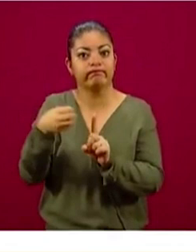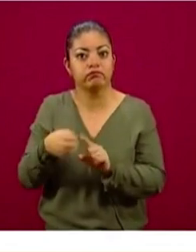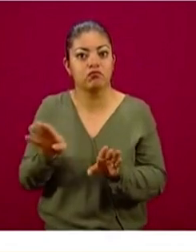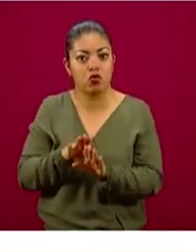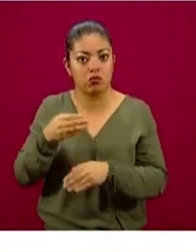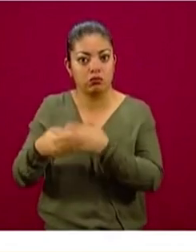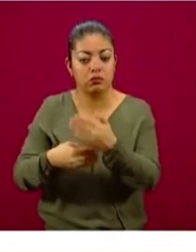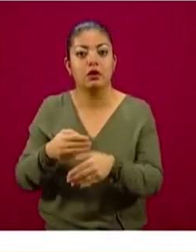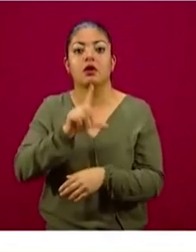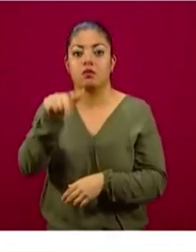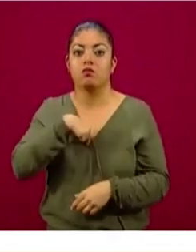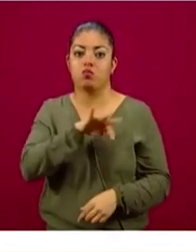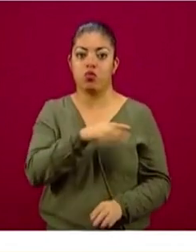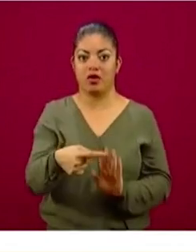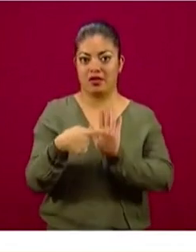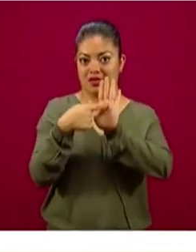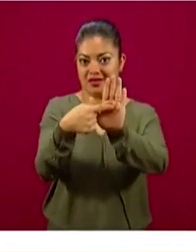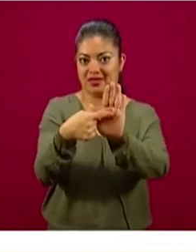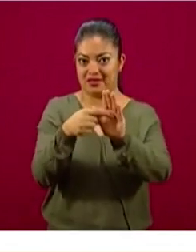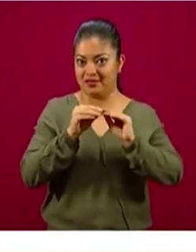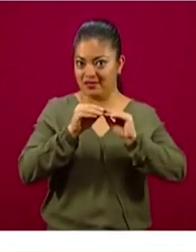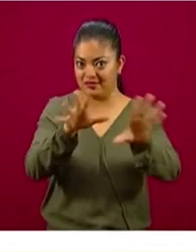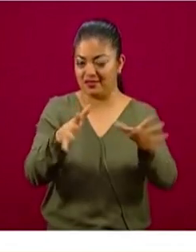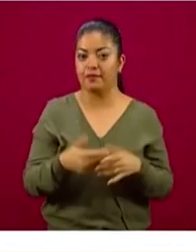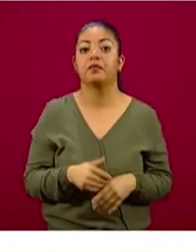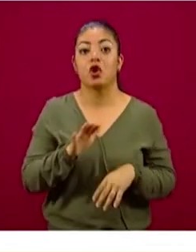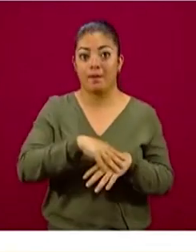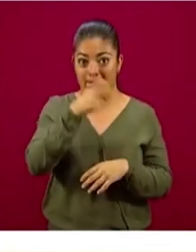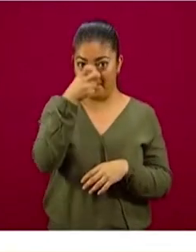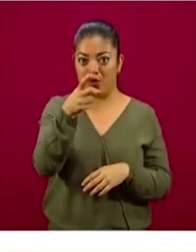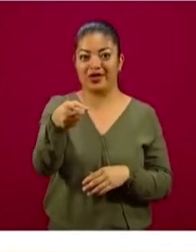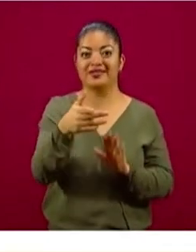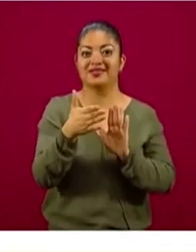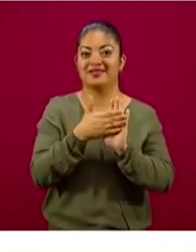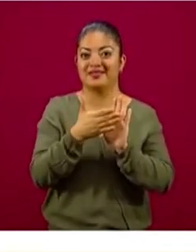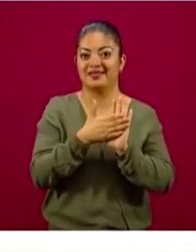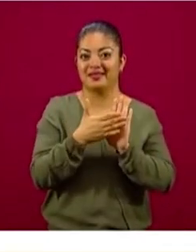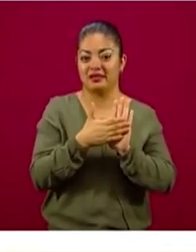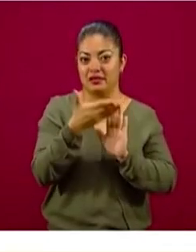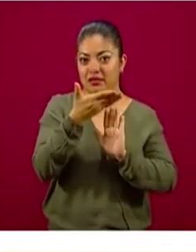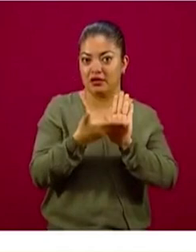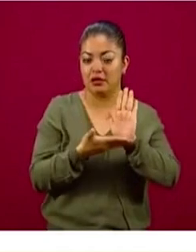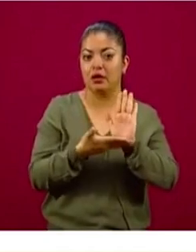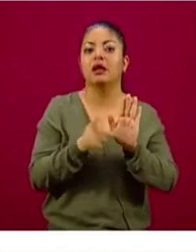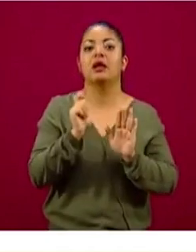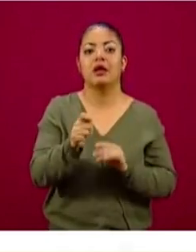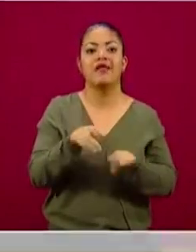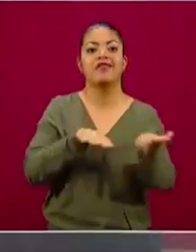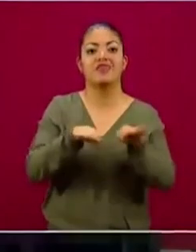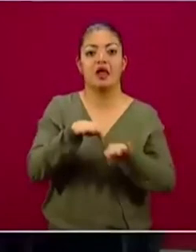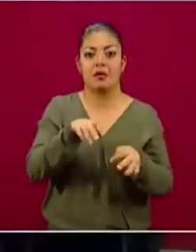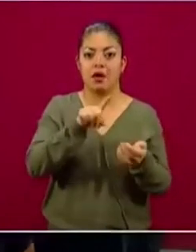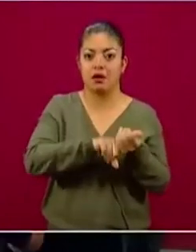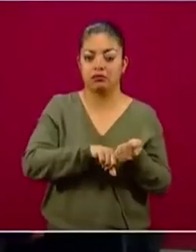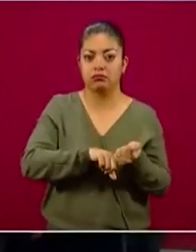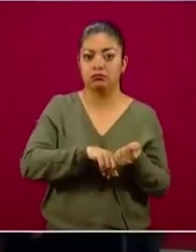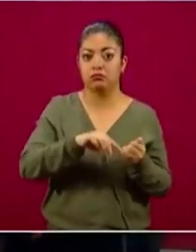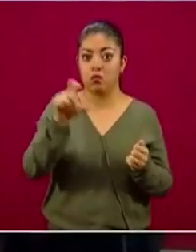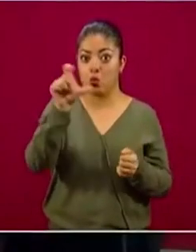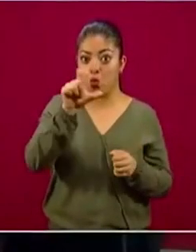informar a la población. Y el documento precisamente eso es lo que compila. El trabajo clínico, al momento de su